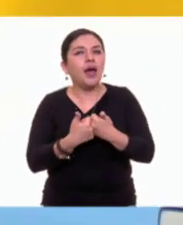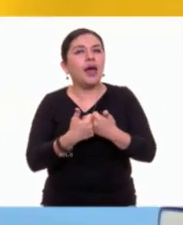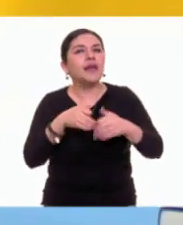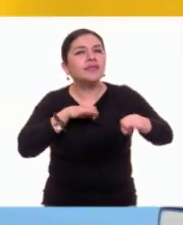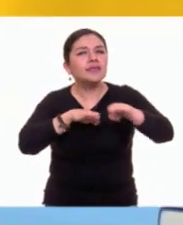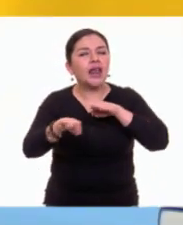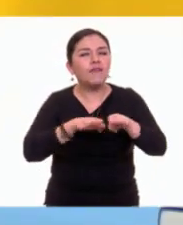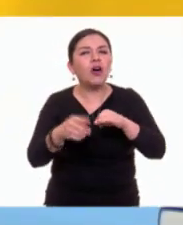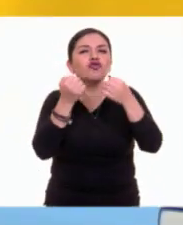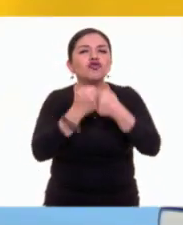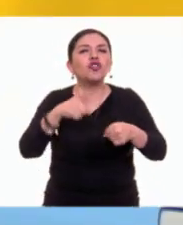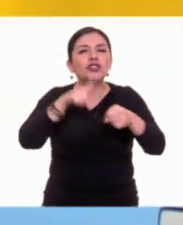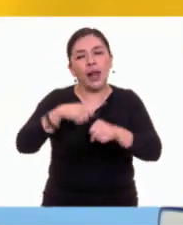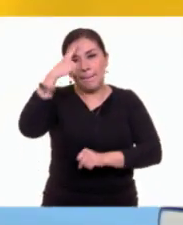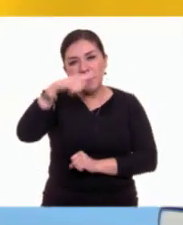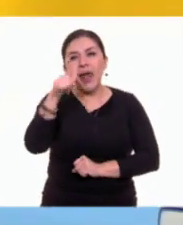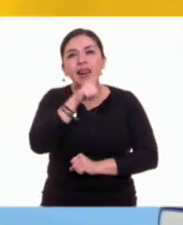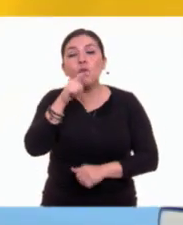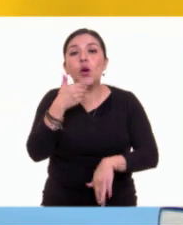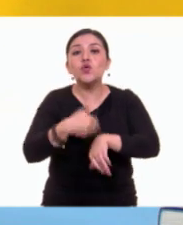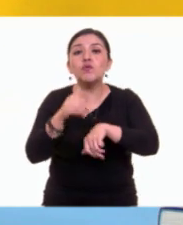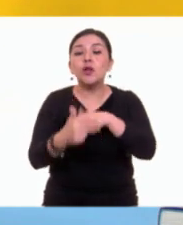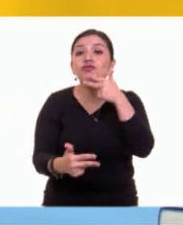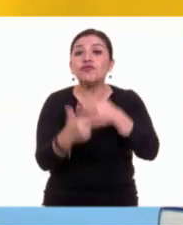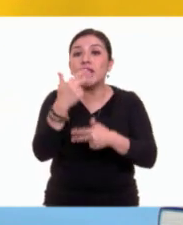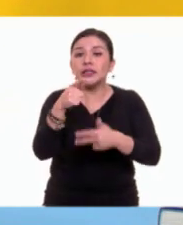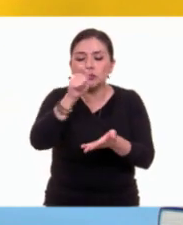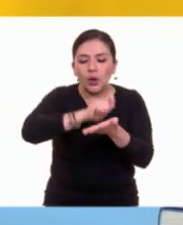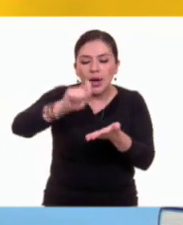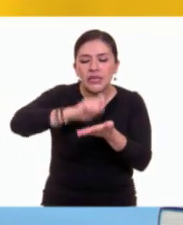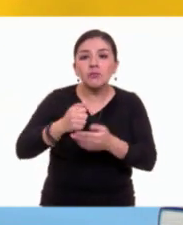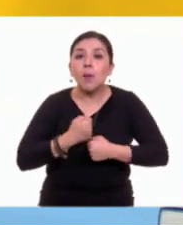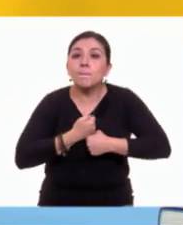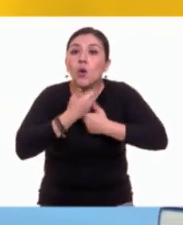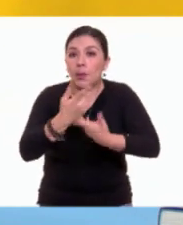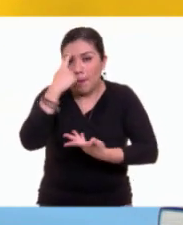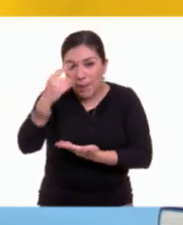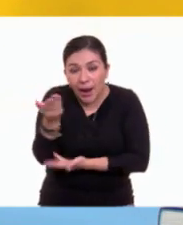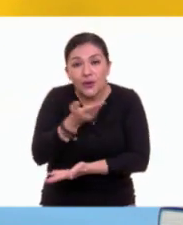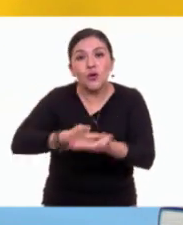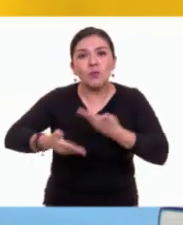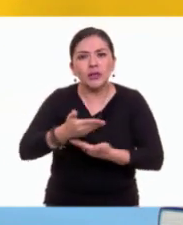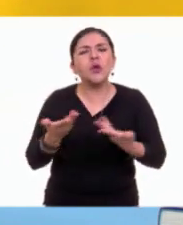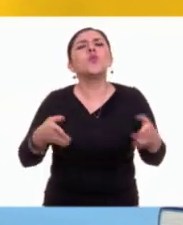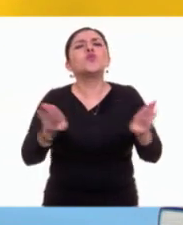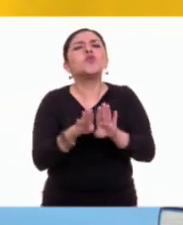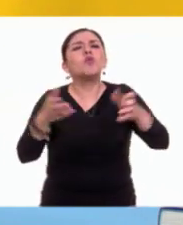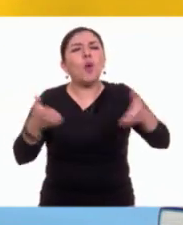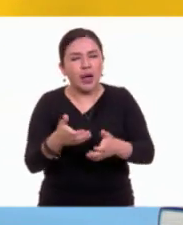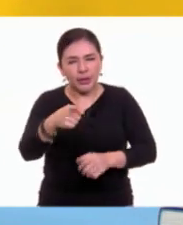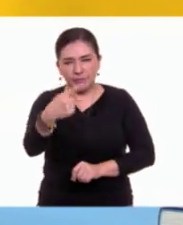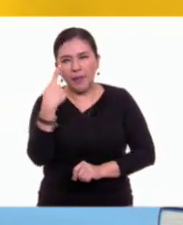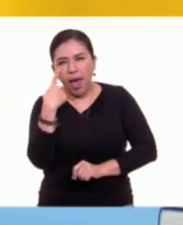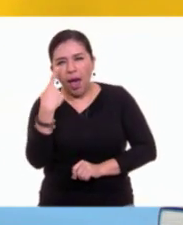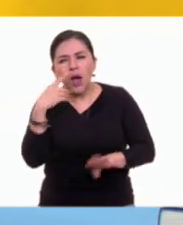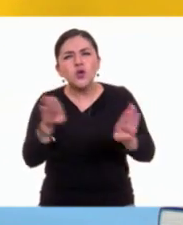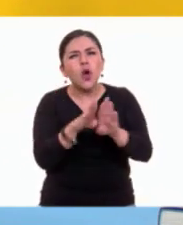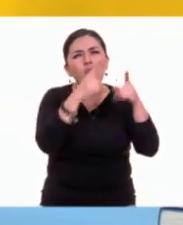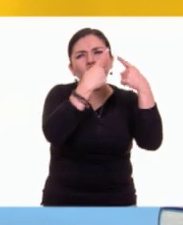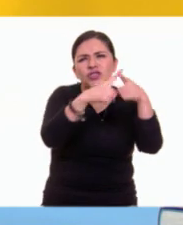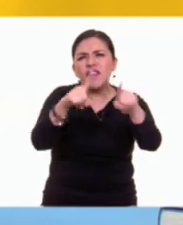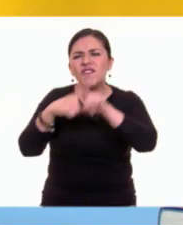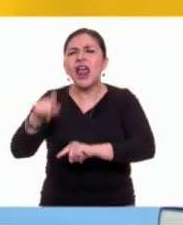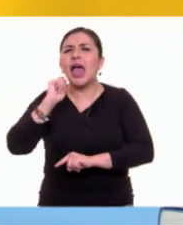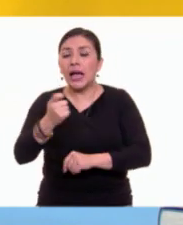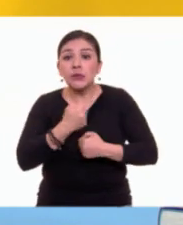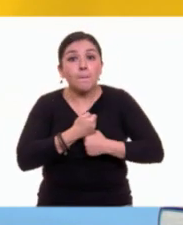práctica social del lenguaje 13. Escribir poemas para compartir y para hacerlo, reconoceremos las principales diferencias entre